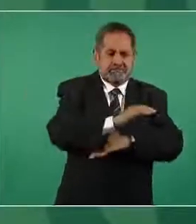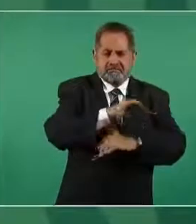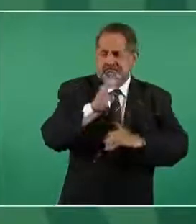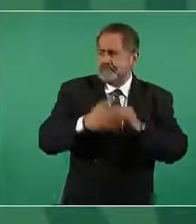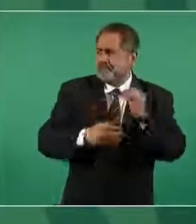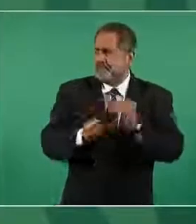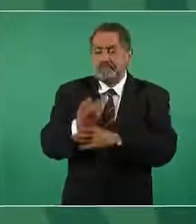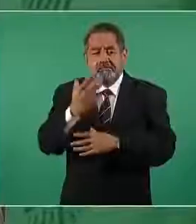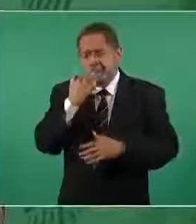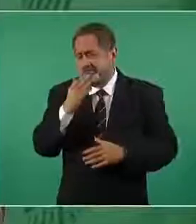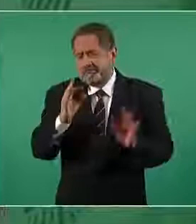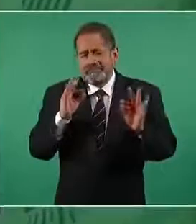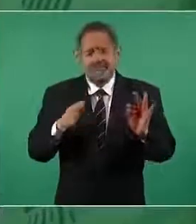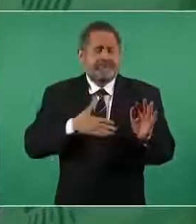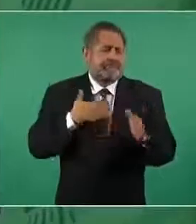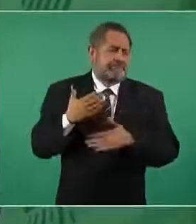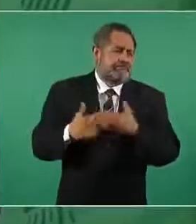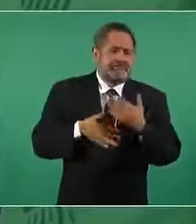recuperando también